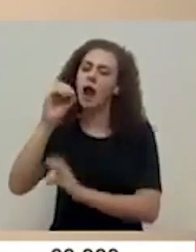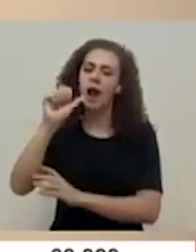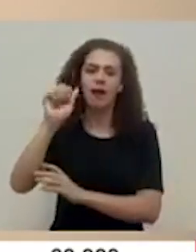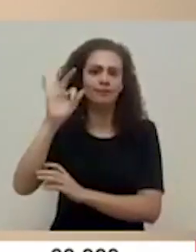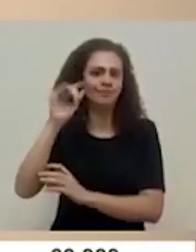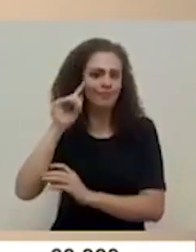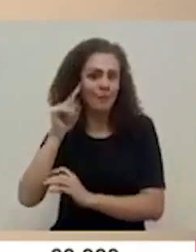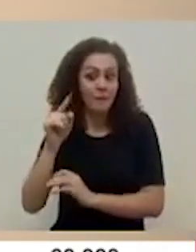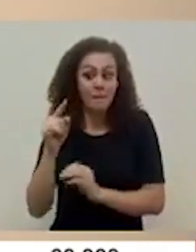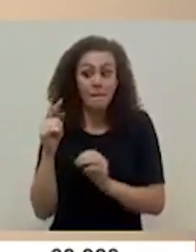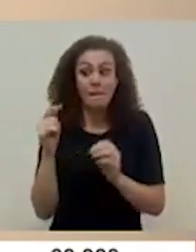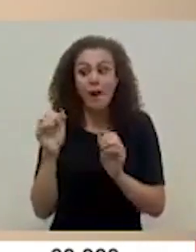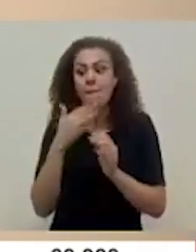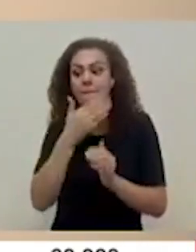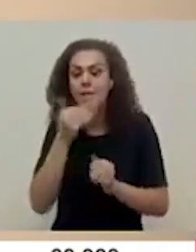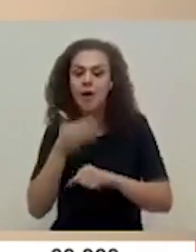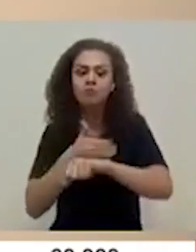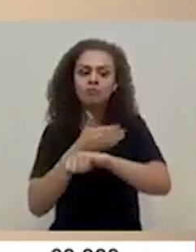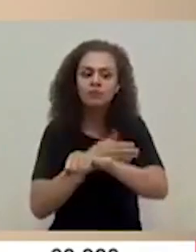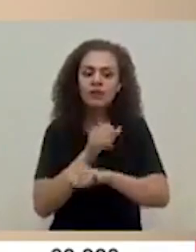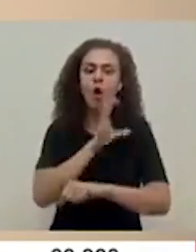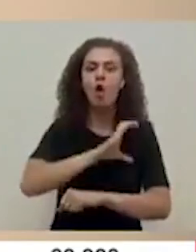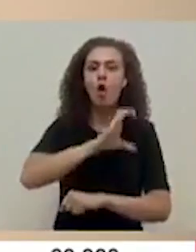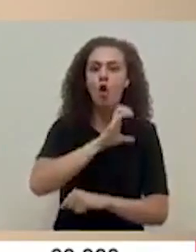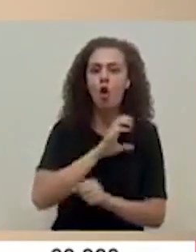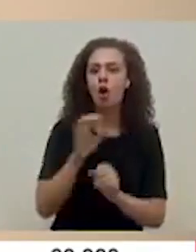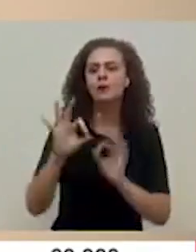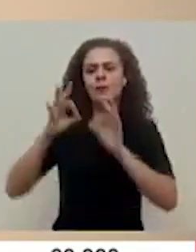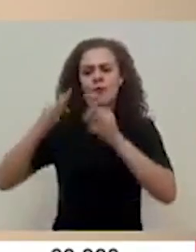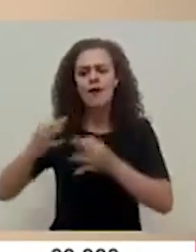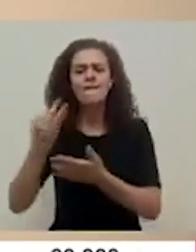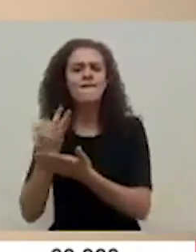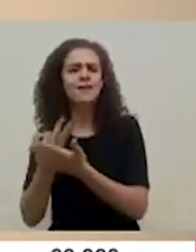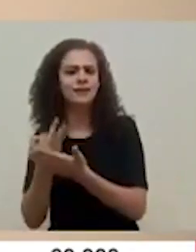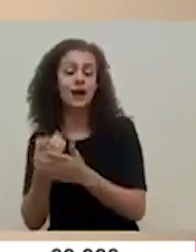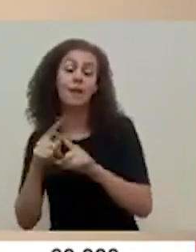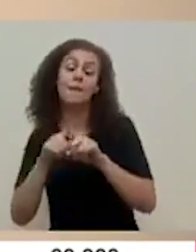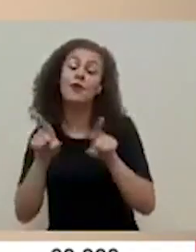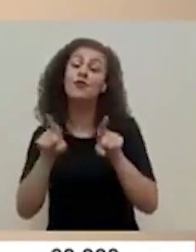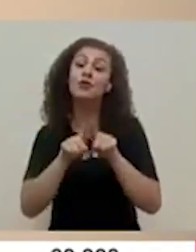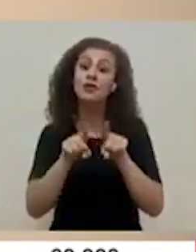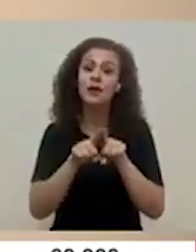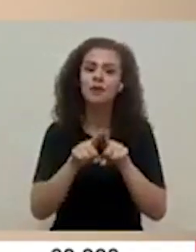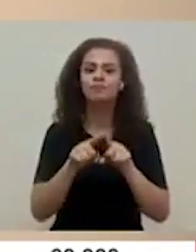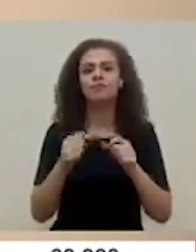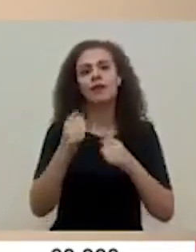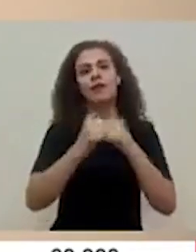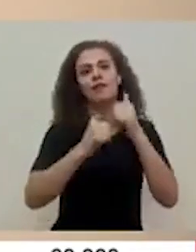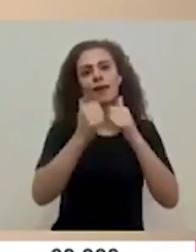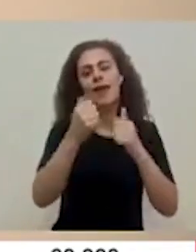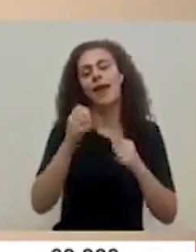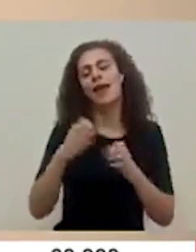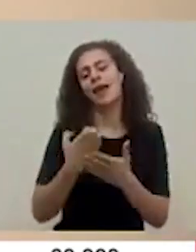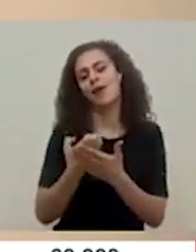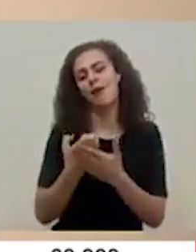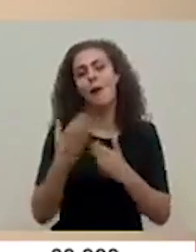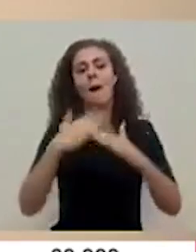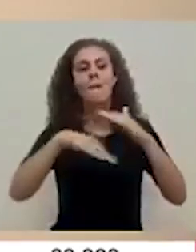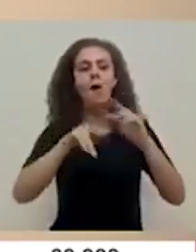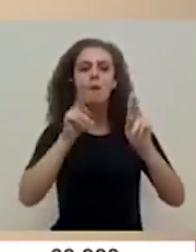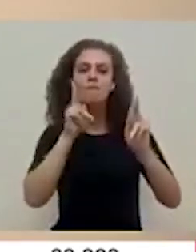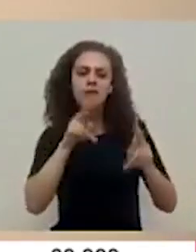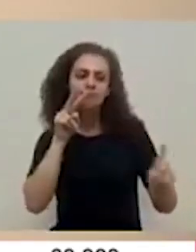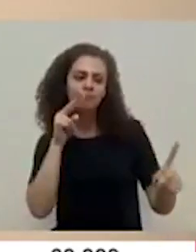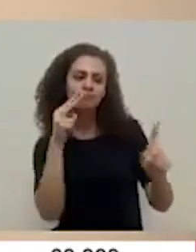ayude a estar en mejores condiciones en términos de consolidación fiscal pero sobre todo de recuperación económica bajo una misma